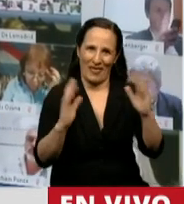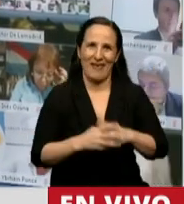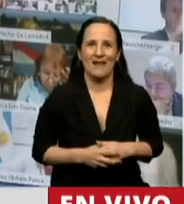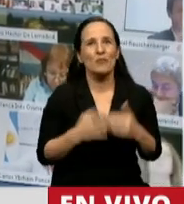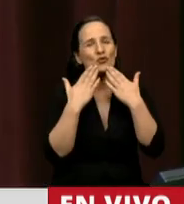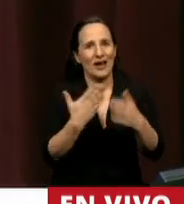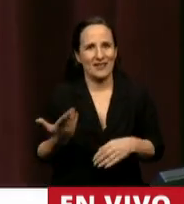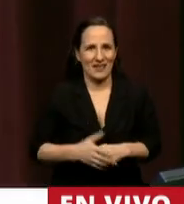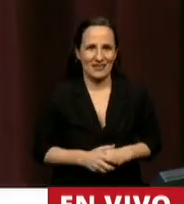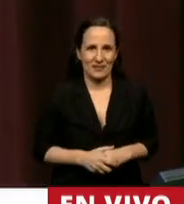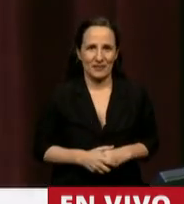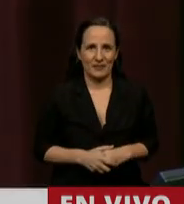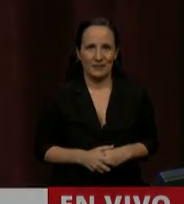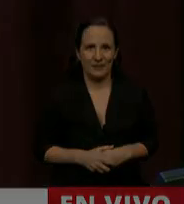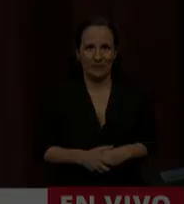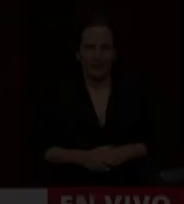Gracias, Diputado Leito. Diputado ¡Gracias!